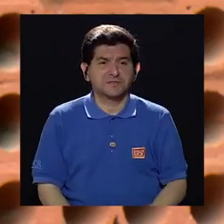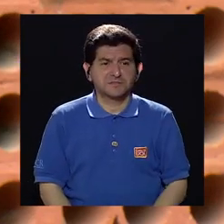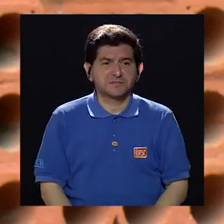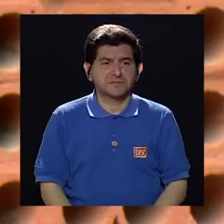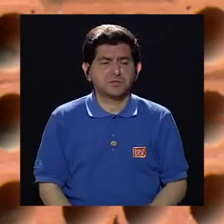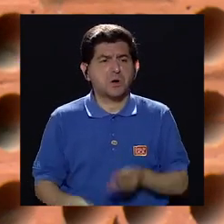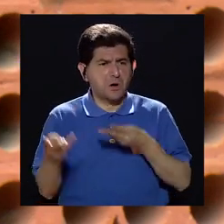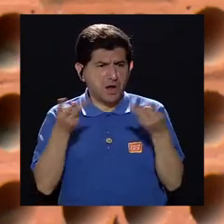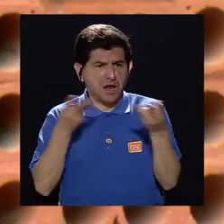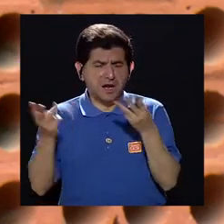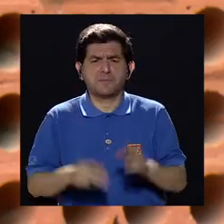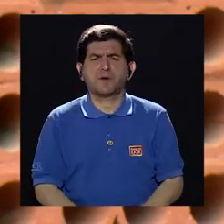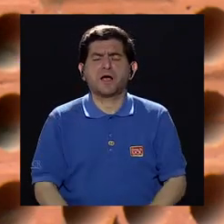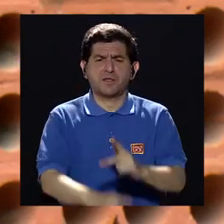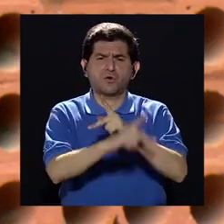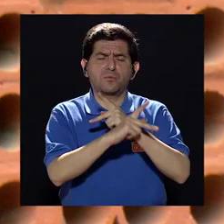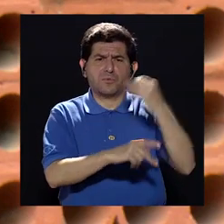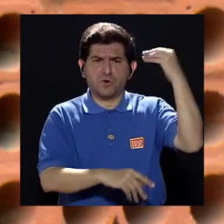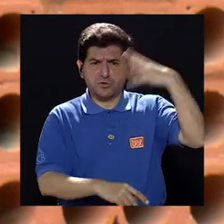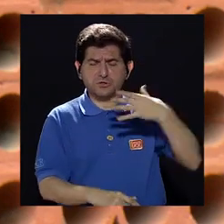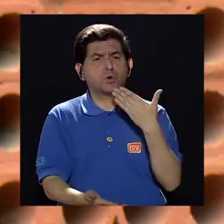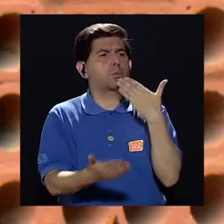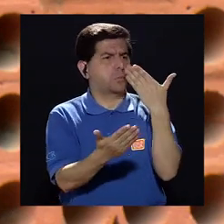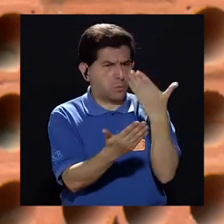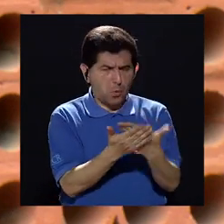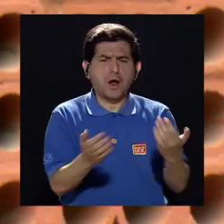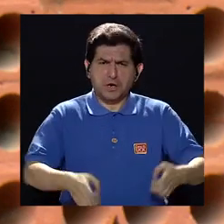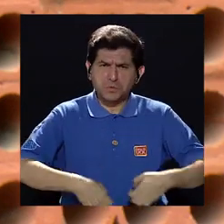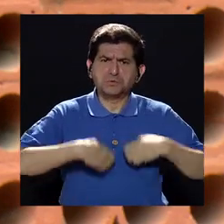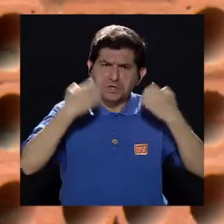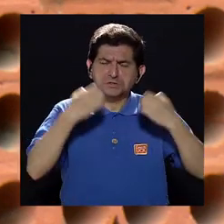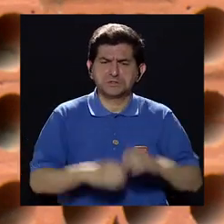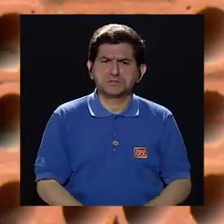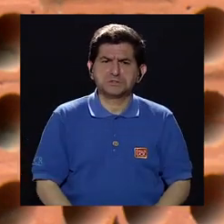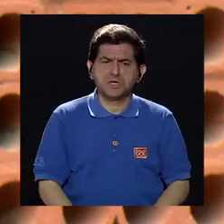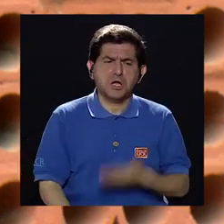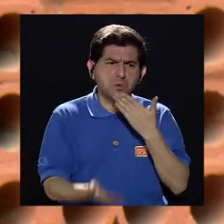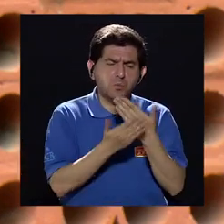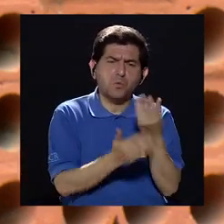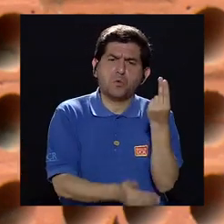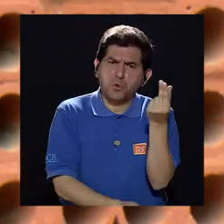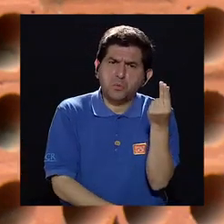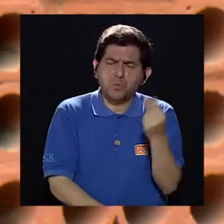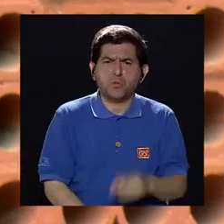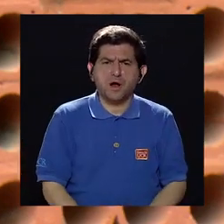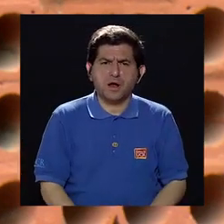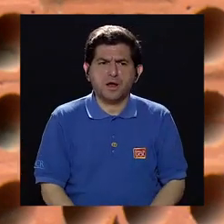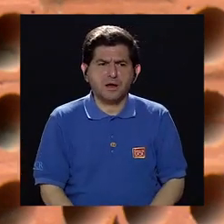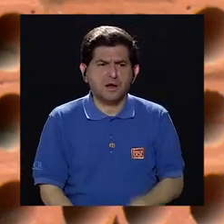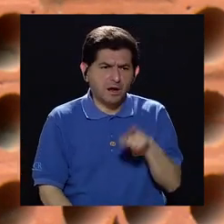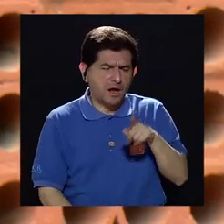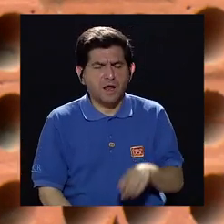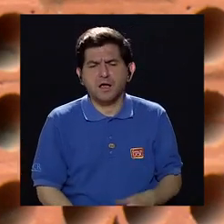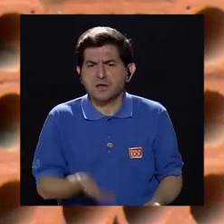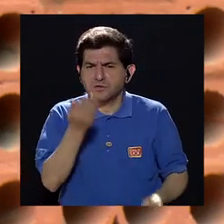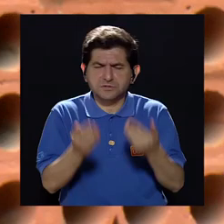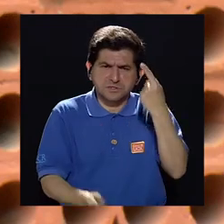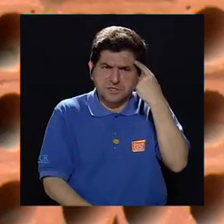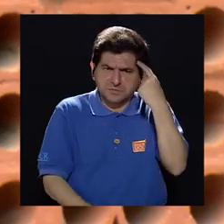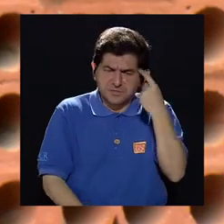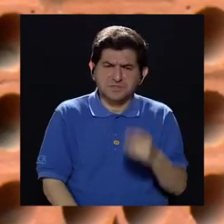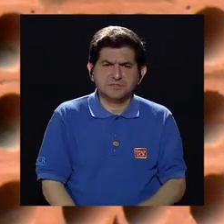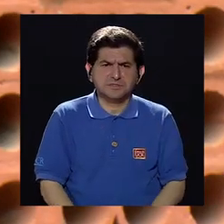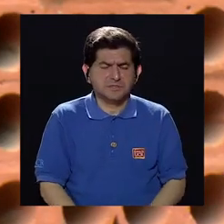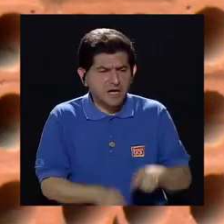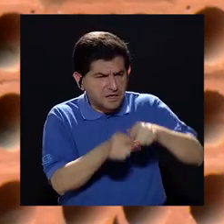existen en el mercado protectores solares muy buenos, con buenos precios, o sea que por tamaño nos dan un